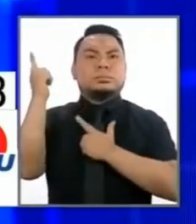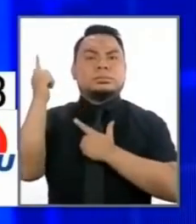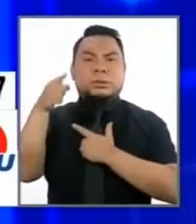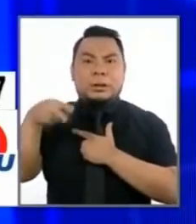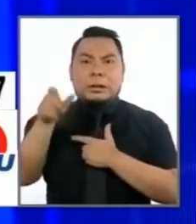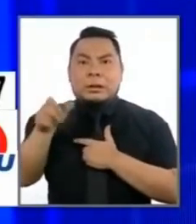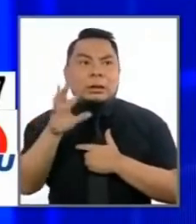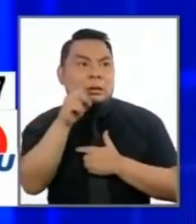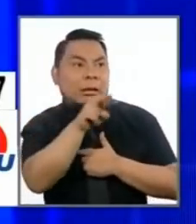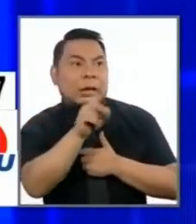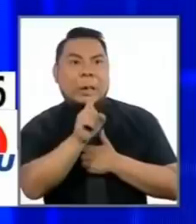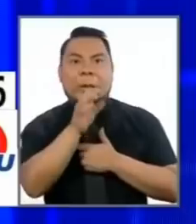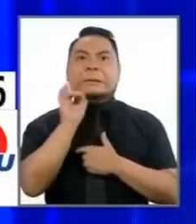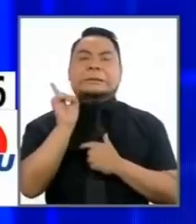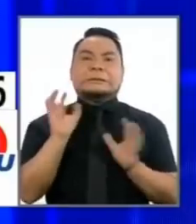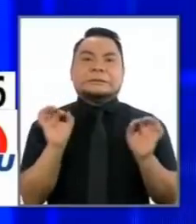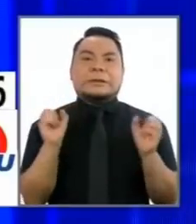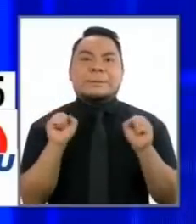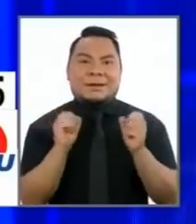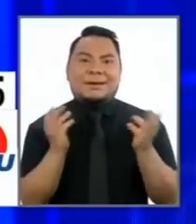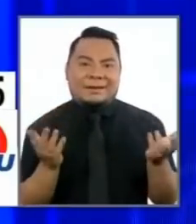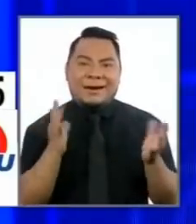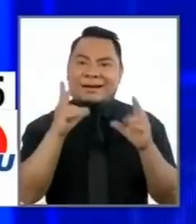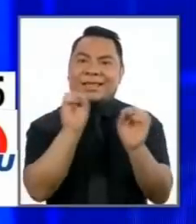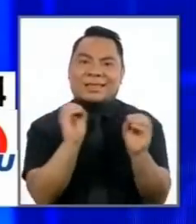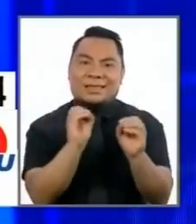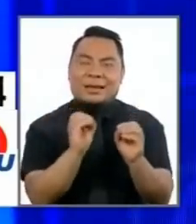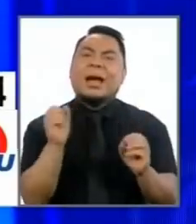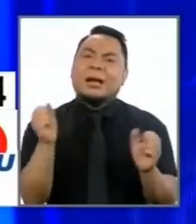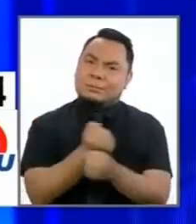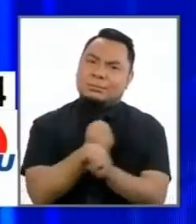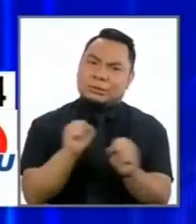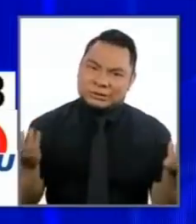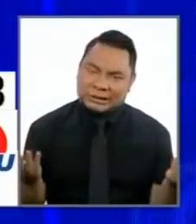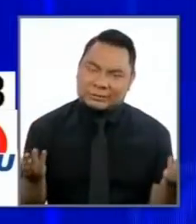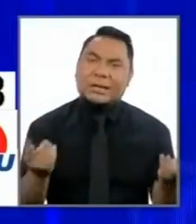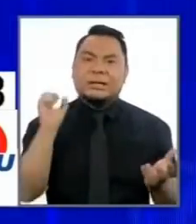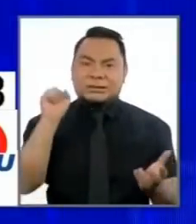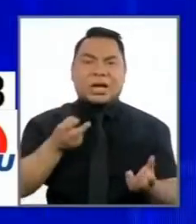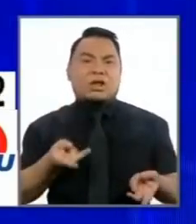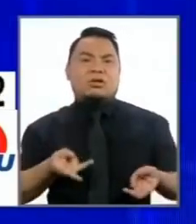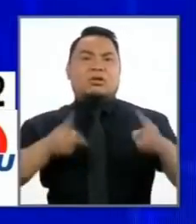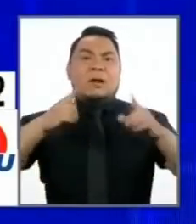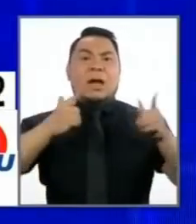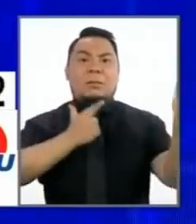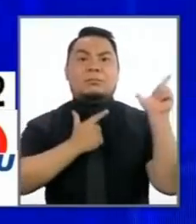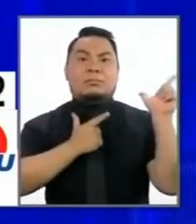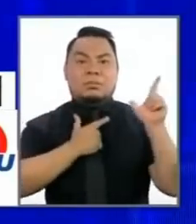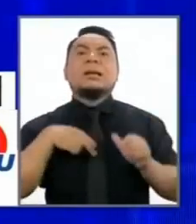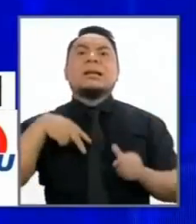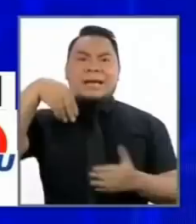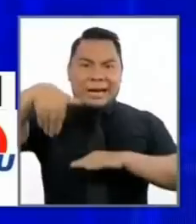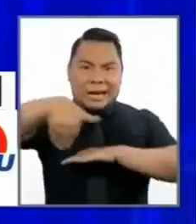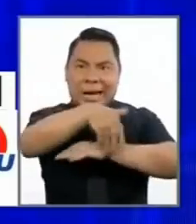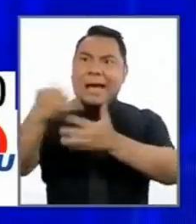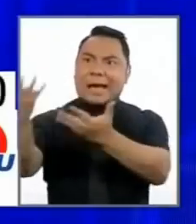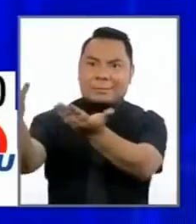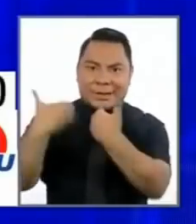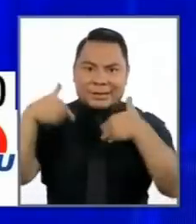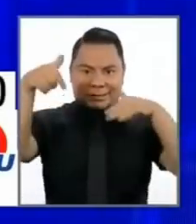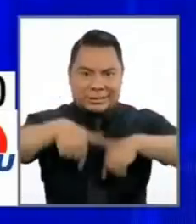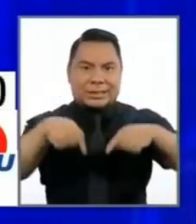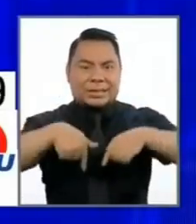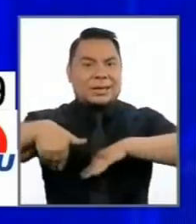si es que le va a robar el celular a un joven imposible tenemos que duplicar la presencia de las fuerzas del orden en nuestro